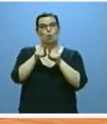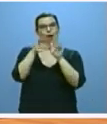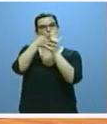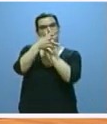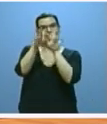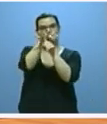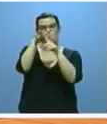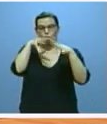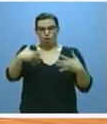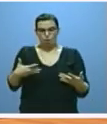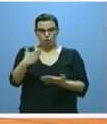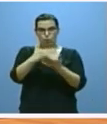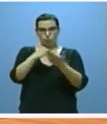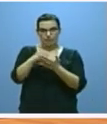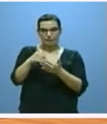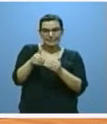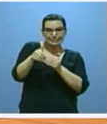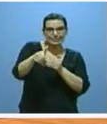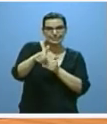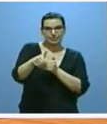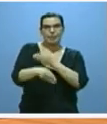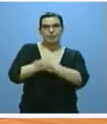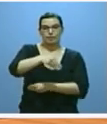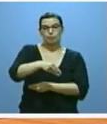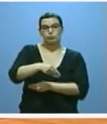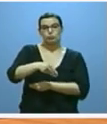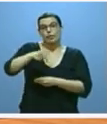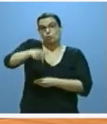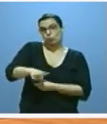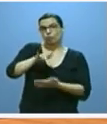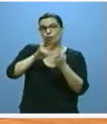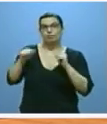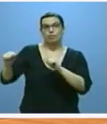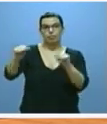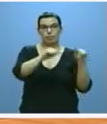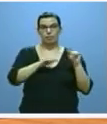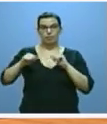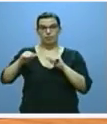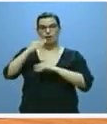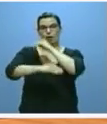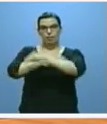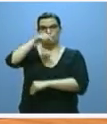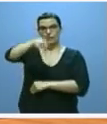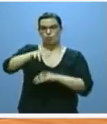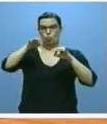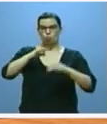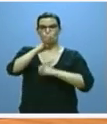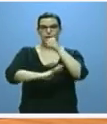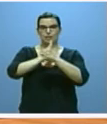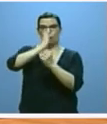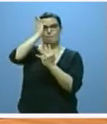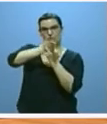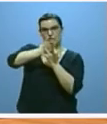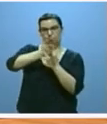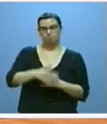comunidad y de su inmediato futuro y que hoy se someten a este debate que celebramos en el Ecuador de la actual legislatura